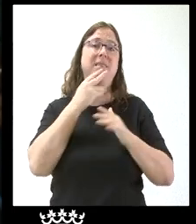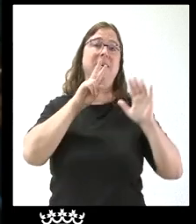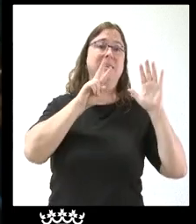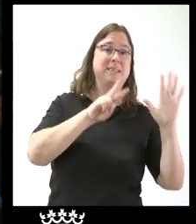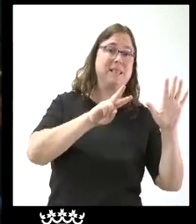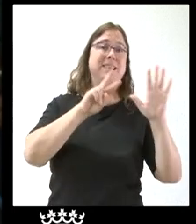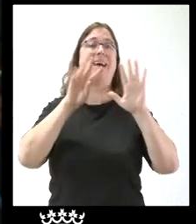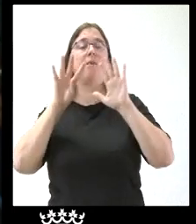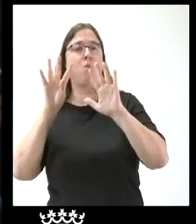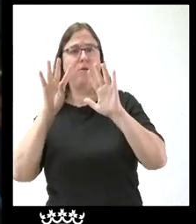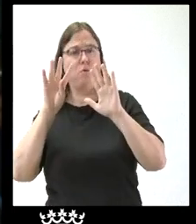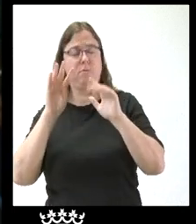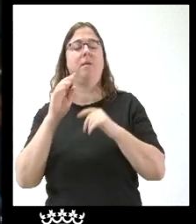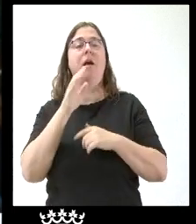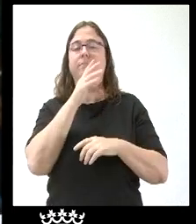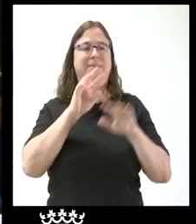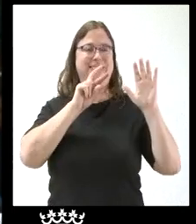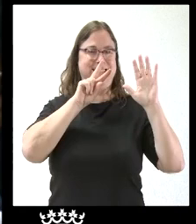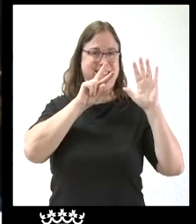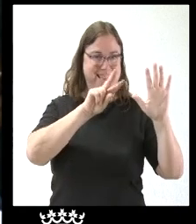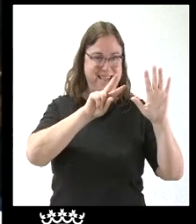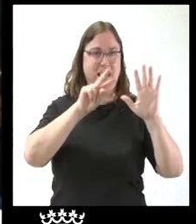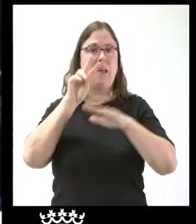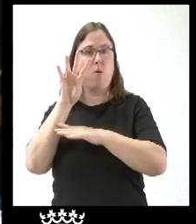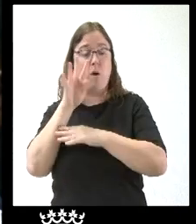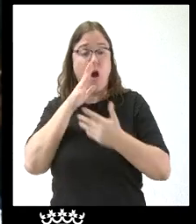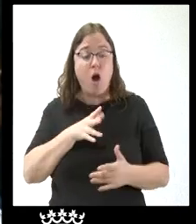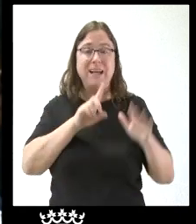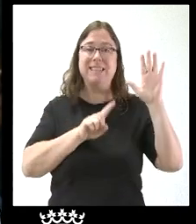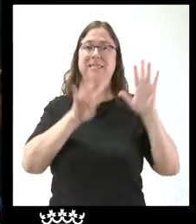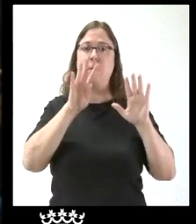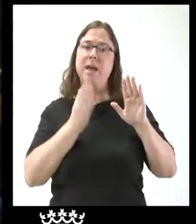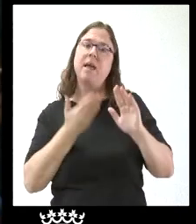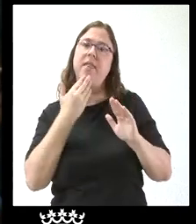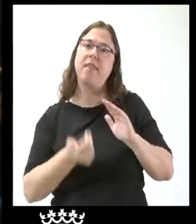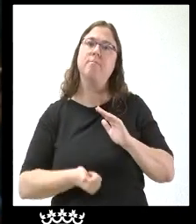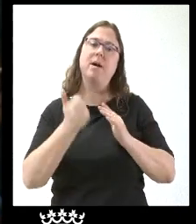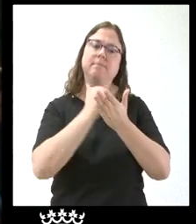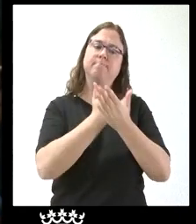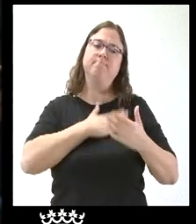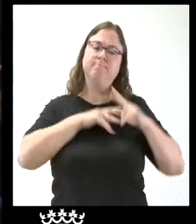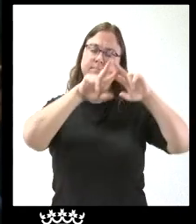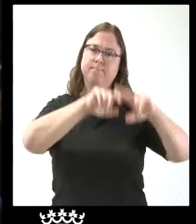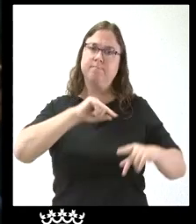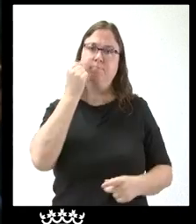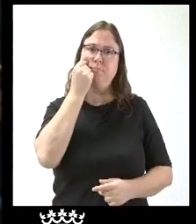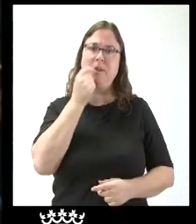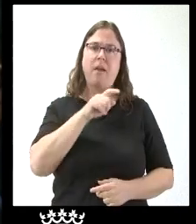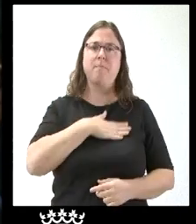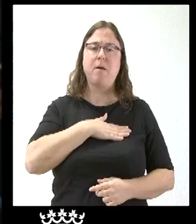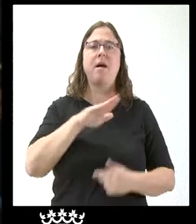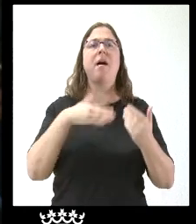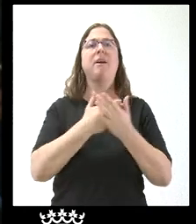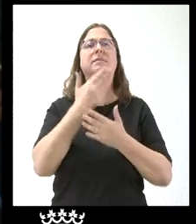los 69 como está actualmente. No sé si la Junta baraja la posibilidad de ampliar ese cribado. Y una tercera cuestión